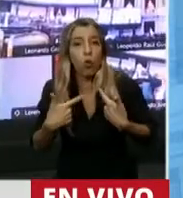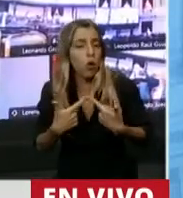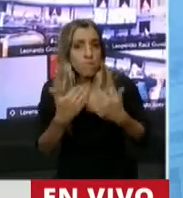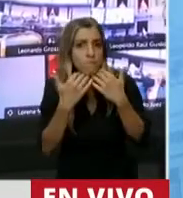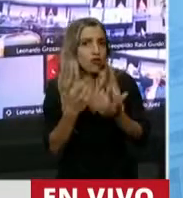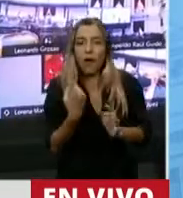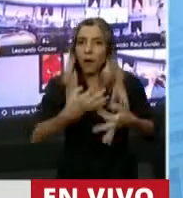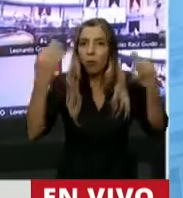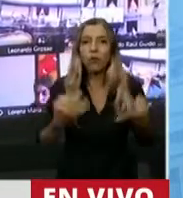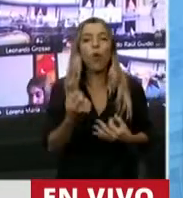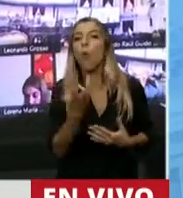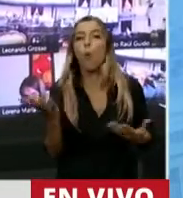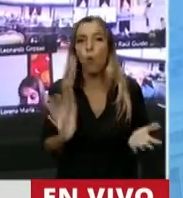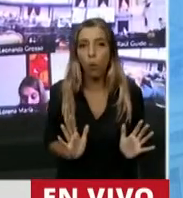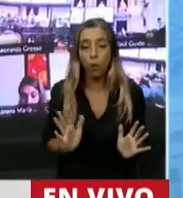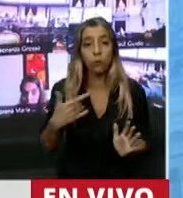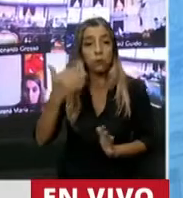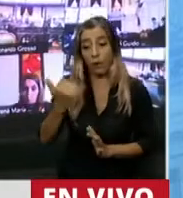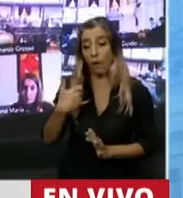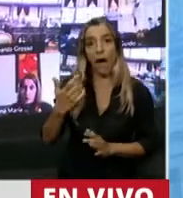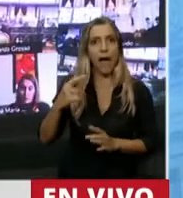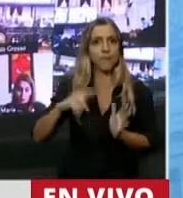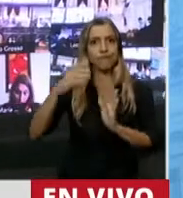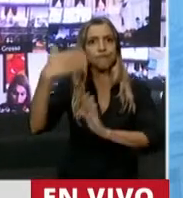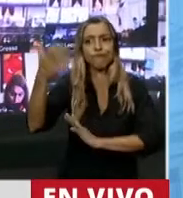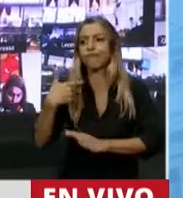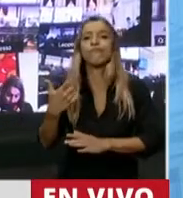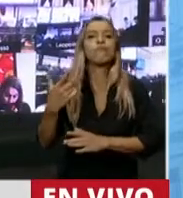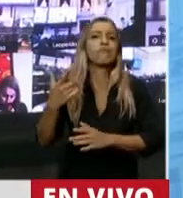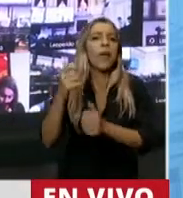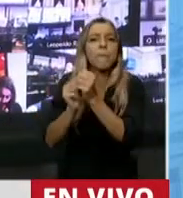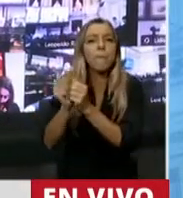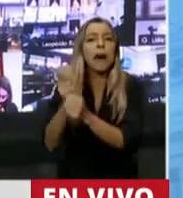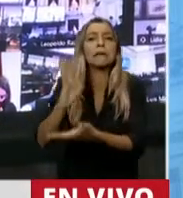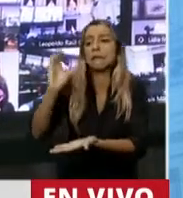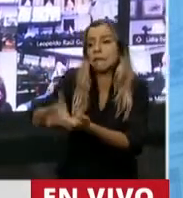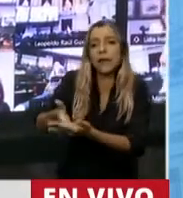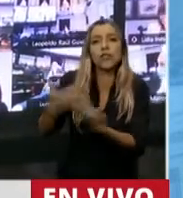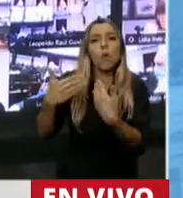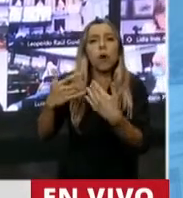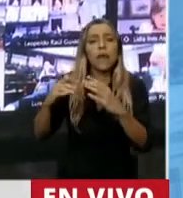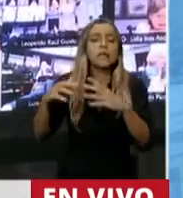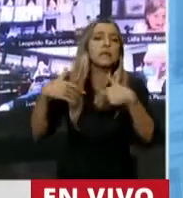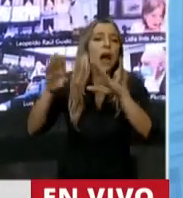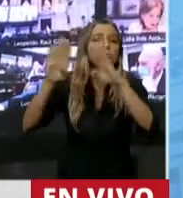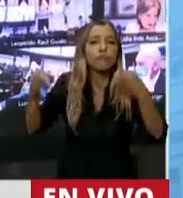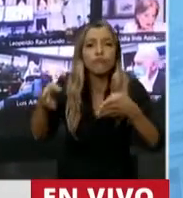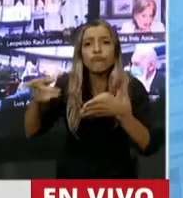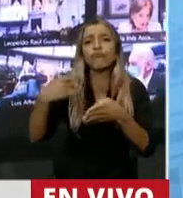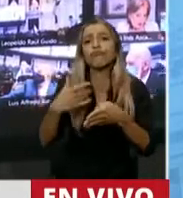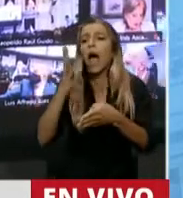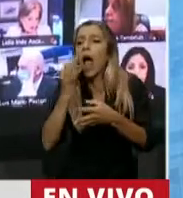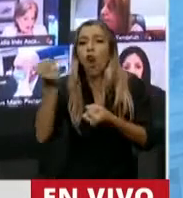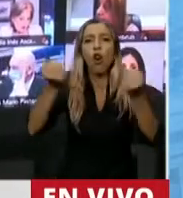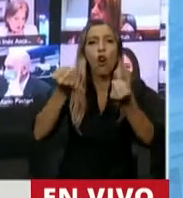Una empresa en el conurbano bonaerense que haya tenido una inversión en un galpón, dos o tres tornos, un tractor o lo